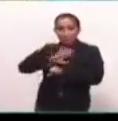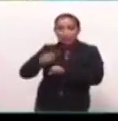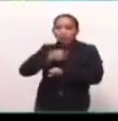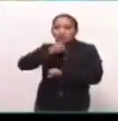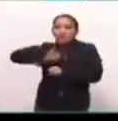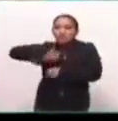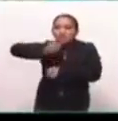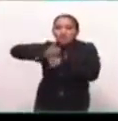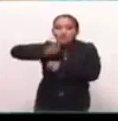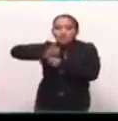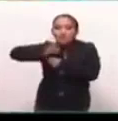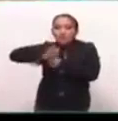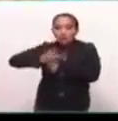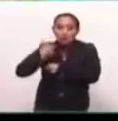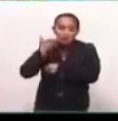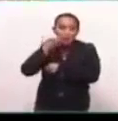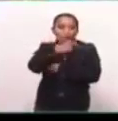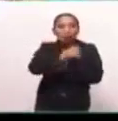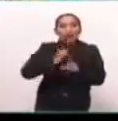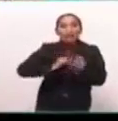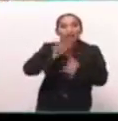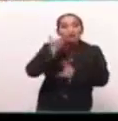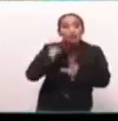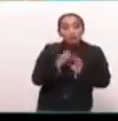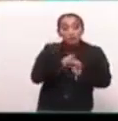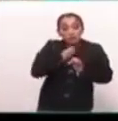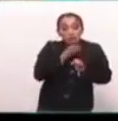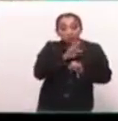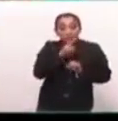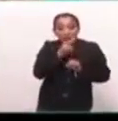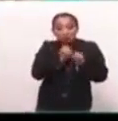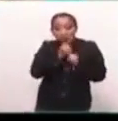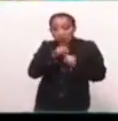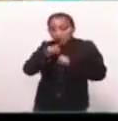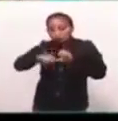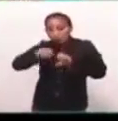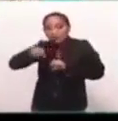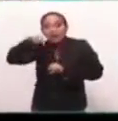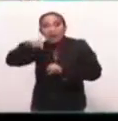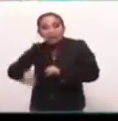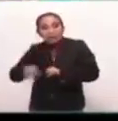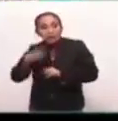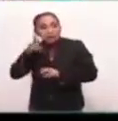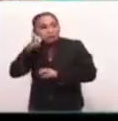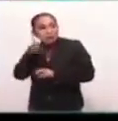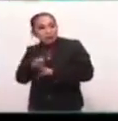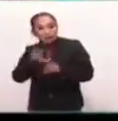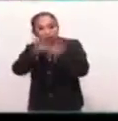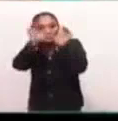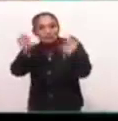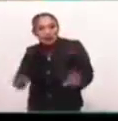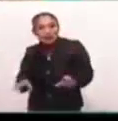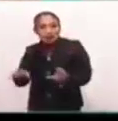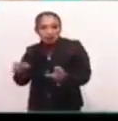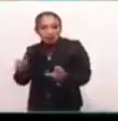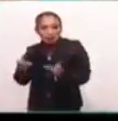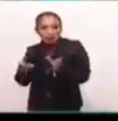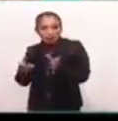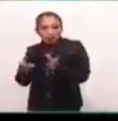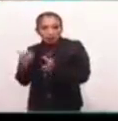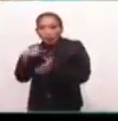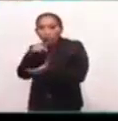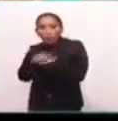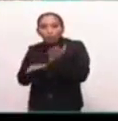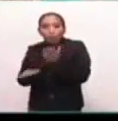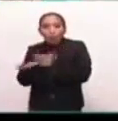anciano, en el término prehispánico, porque ya viví un periodo de 52. Y aquí estamos viendo un cerro de origen, un